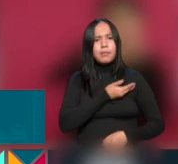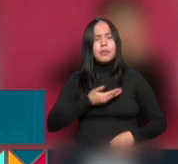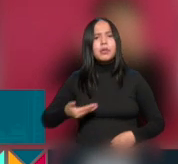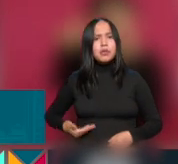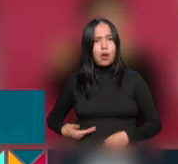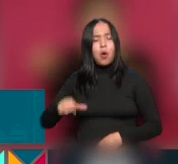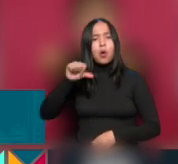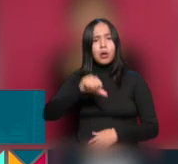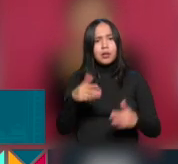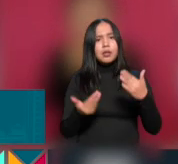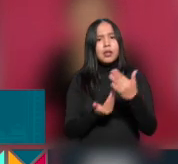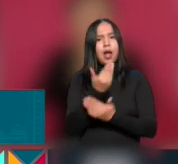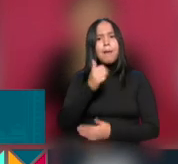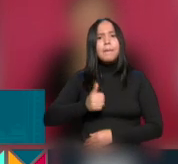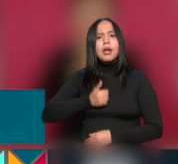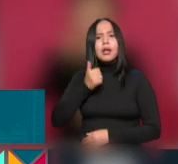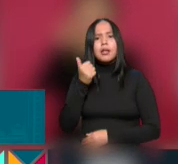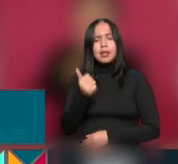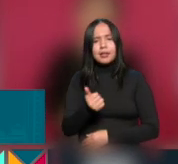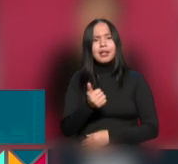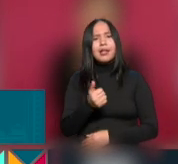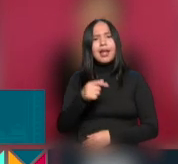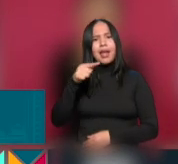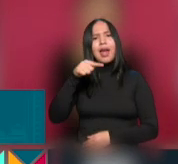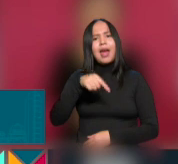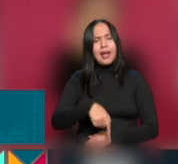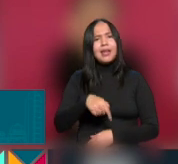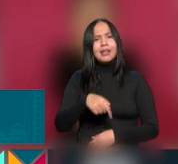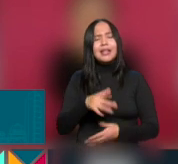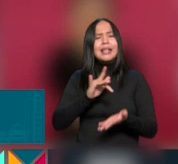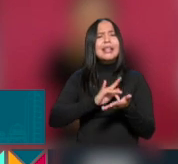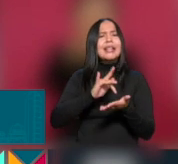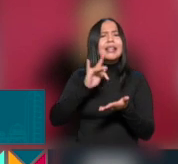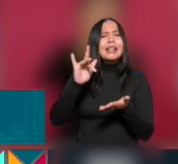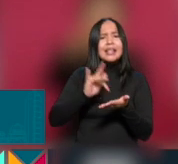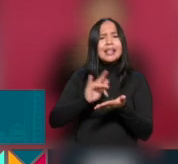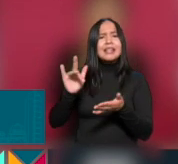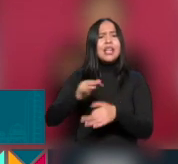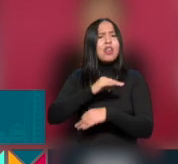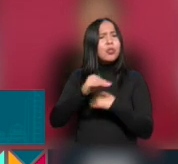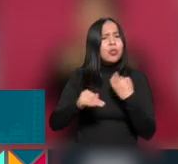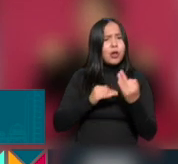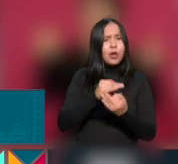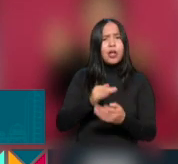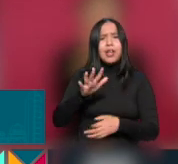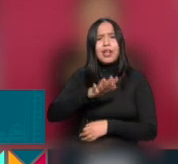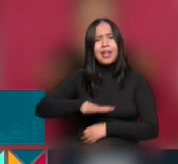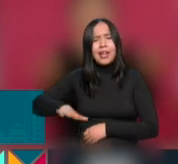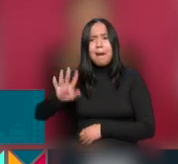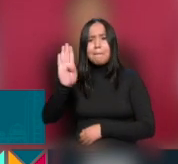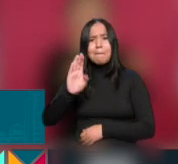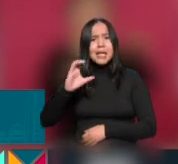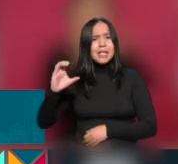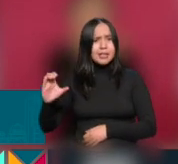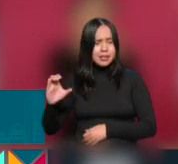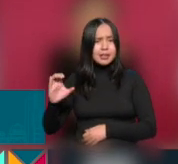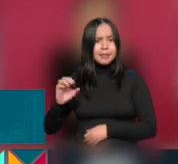esta mañana quiero aprovechar una vez más la ocasión para darle las gracias a nombre de todo el pueblo de Baja California,